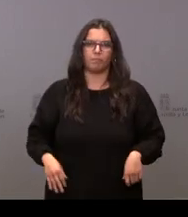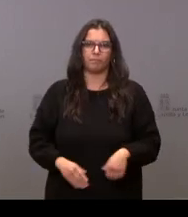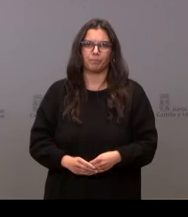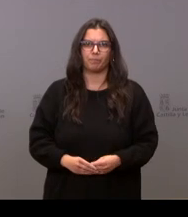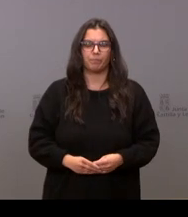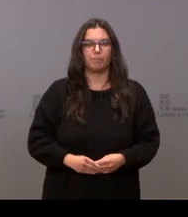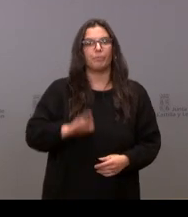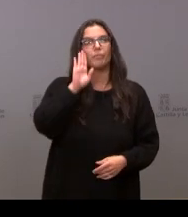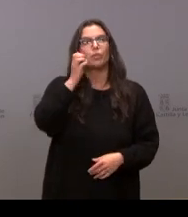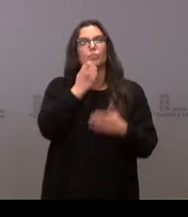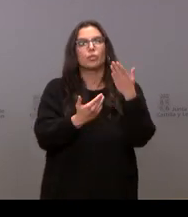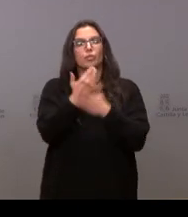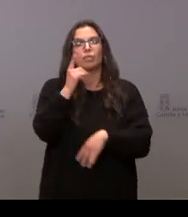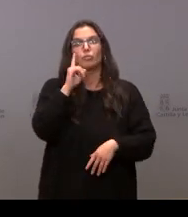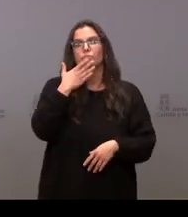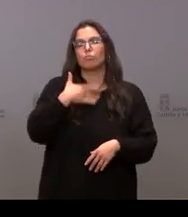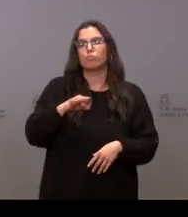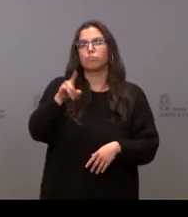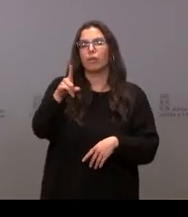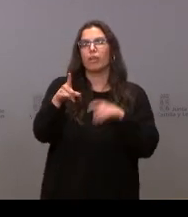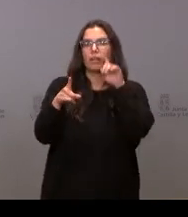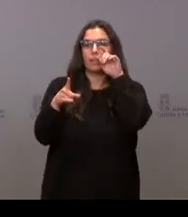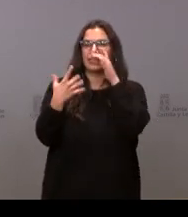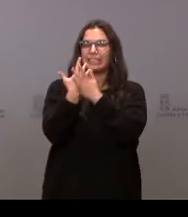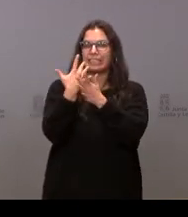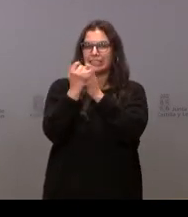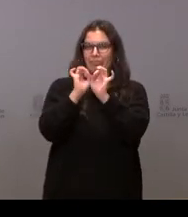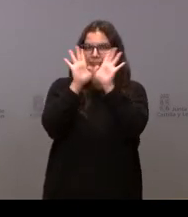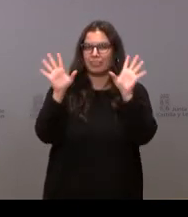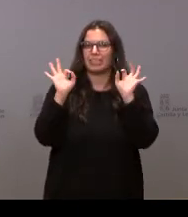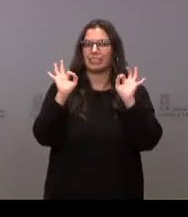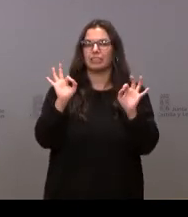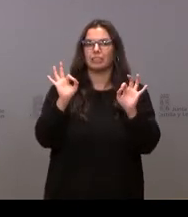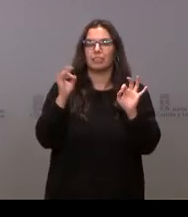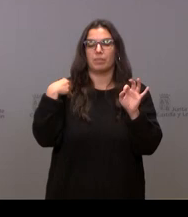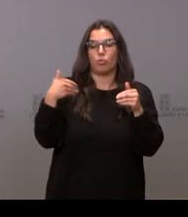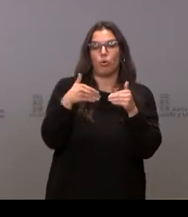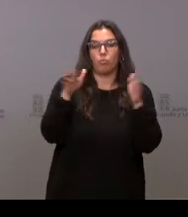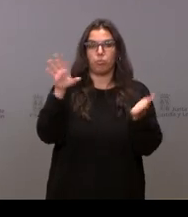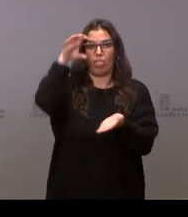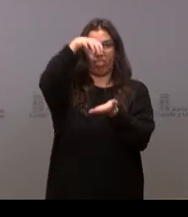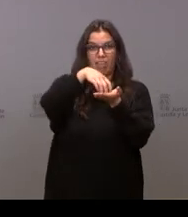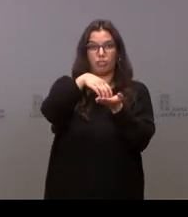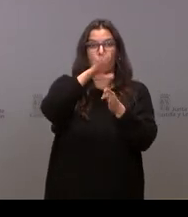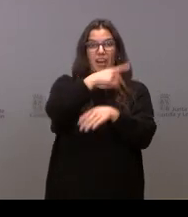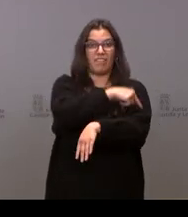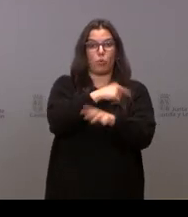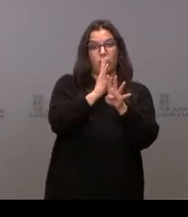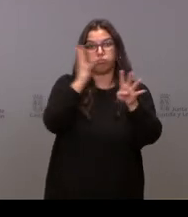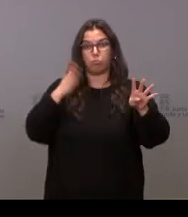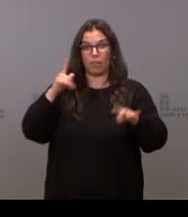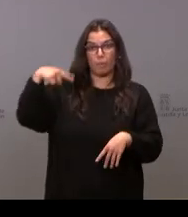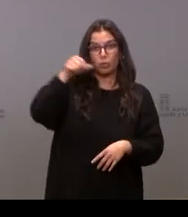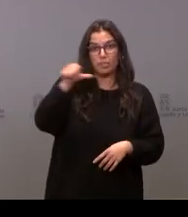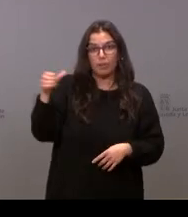Sí, hola, hola, buenos días. No sé si nos pueden acotar un poco más esa previsión de abrir los vacunódromos, si podría ser la próxima semana